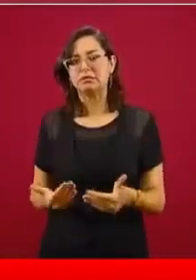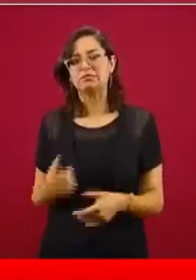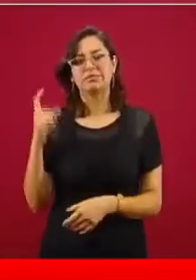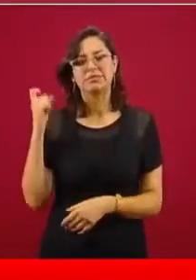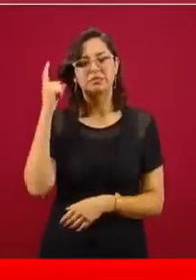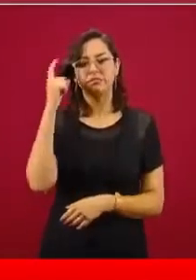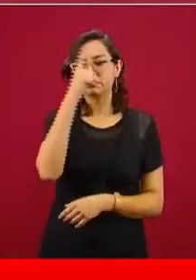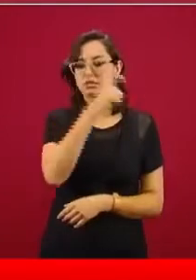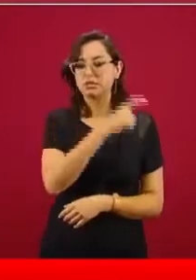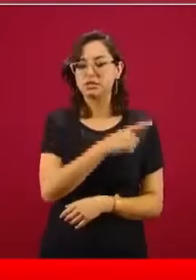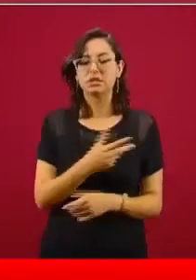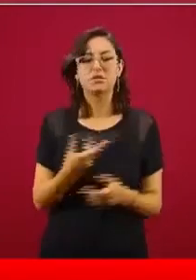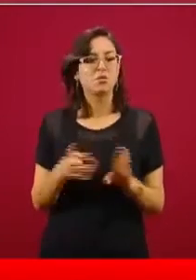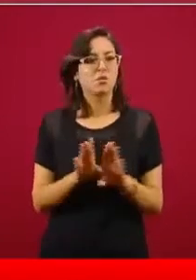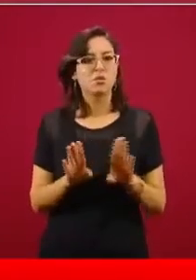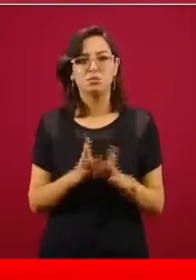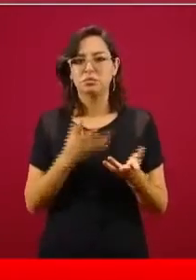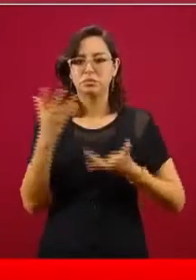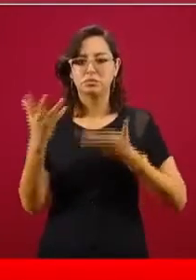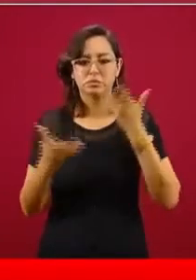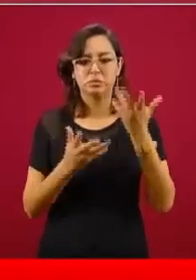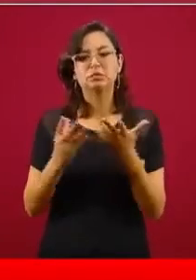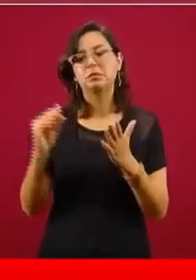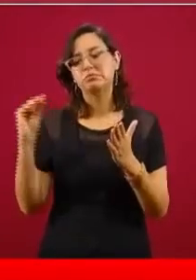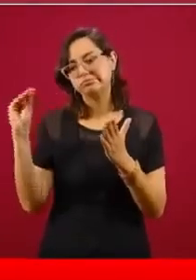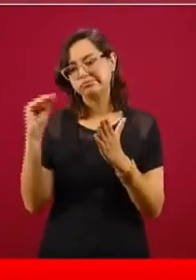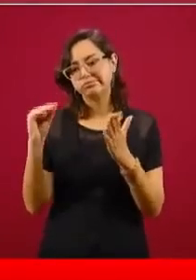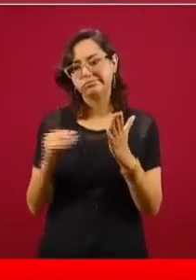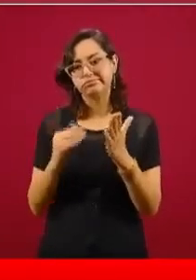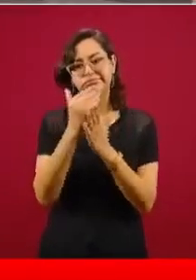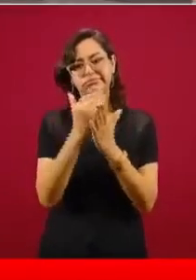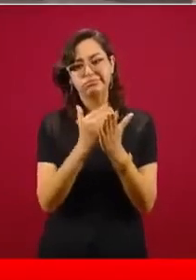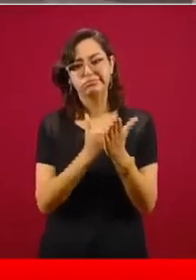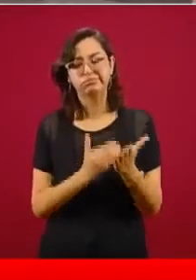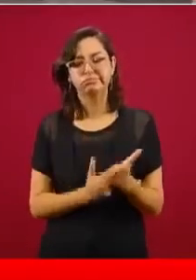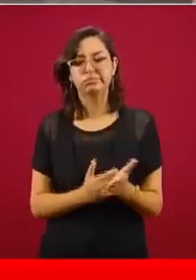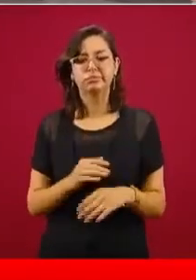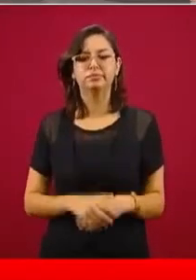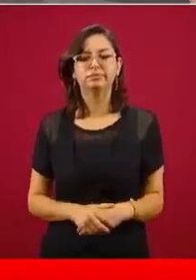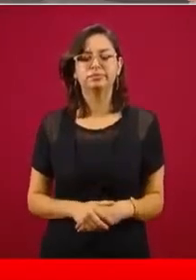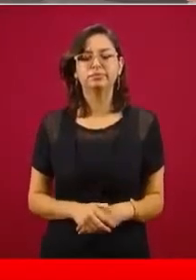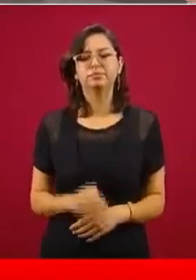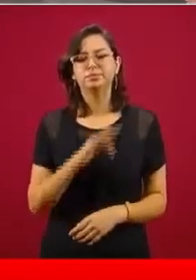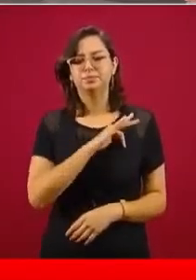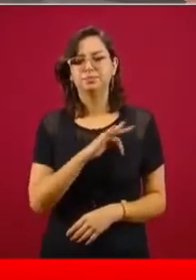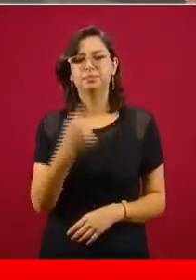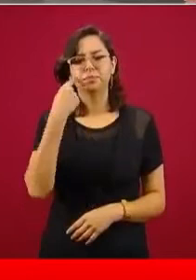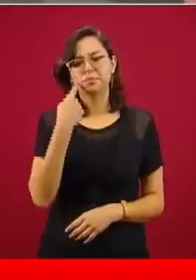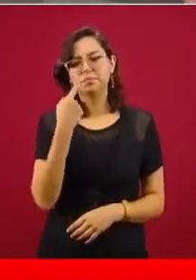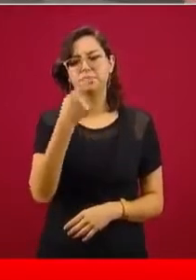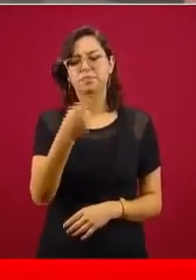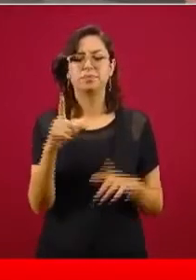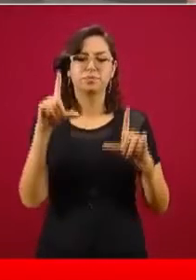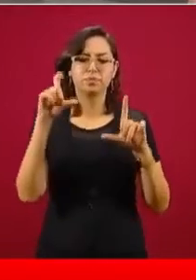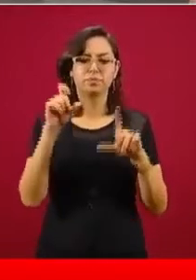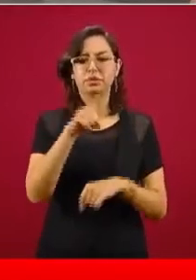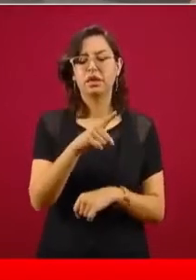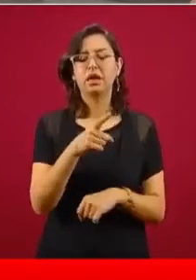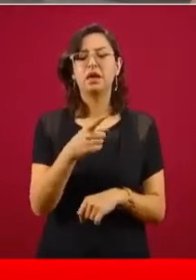elaboró esta guía y se ha trabajado con mucho cuidado. Aquí algunas imágenes de las repatriaciones. Esta es de Brasil,